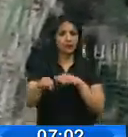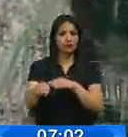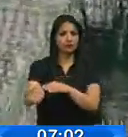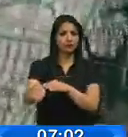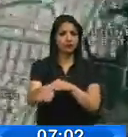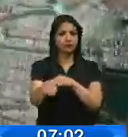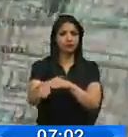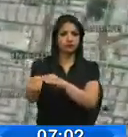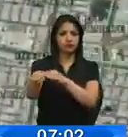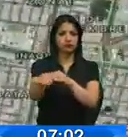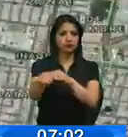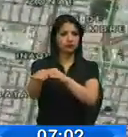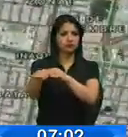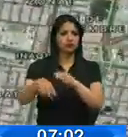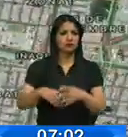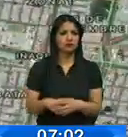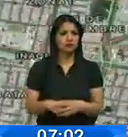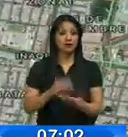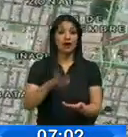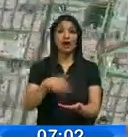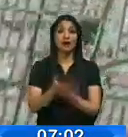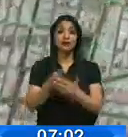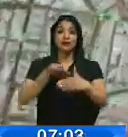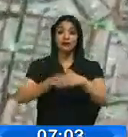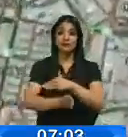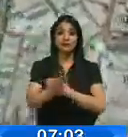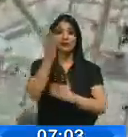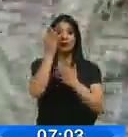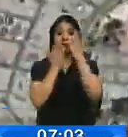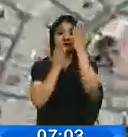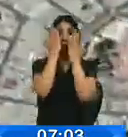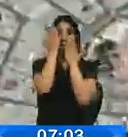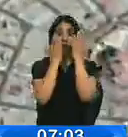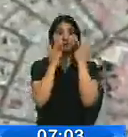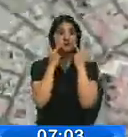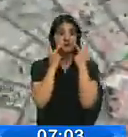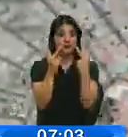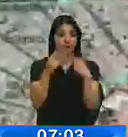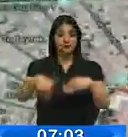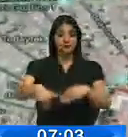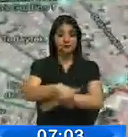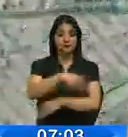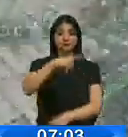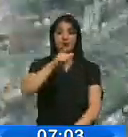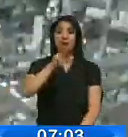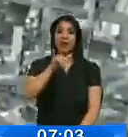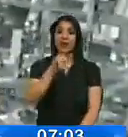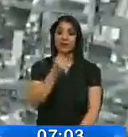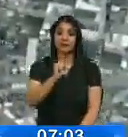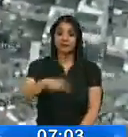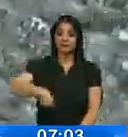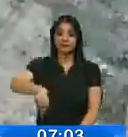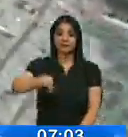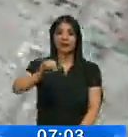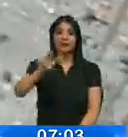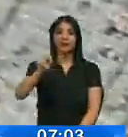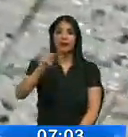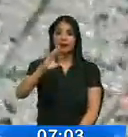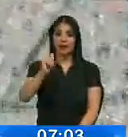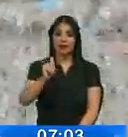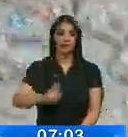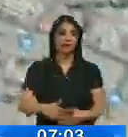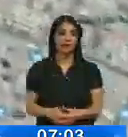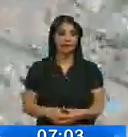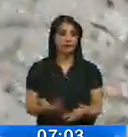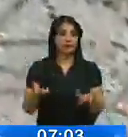tráfico, sobre todo para llegar al túnel Guayasamín, ahí estamos viendo también la avenida de las palmeras, esto es la que va hacia Avenida Linca, y si vamos un poco más,